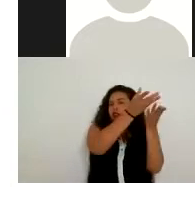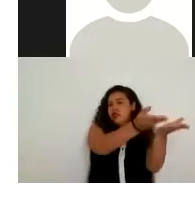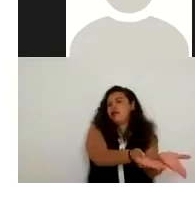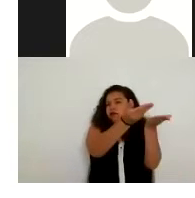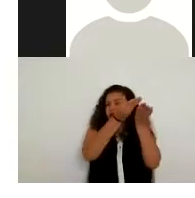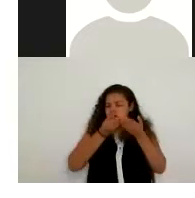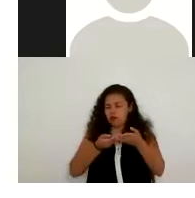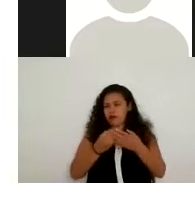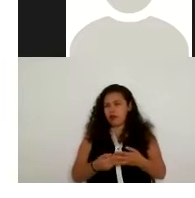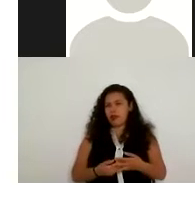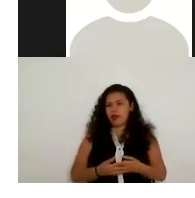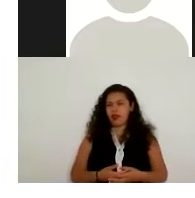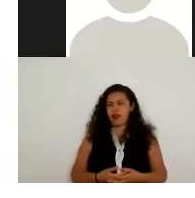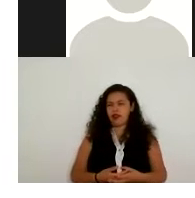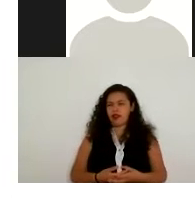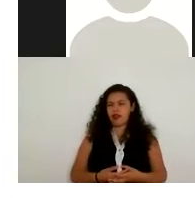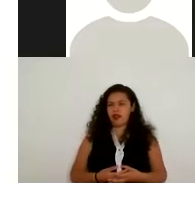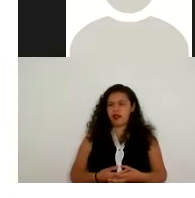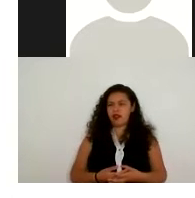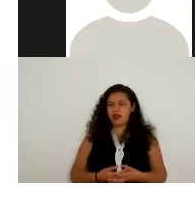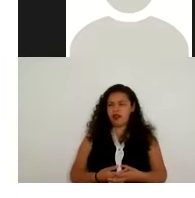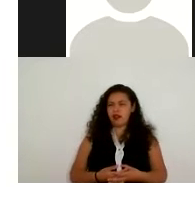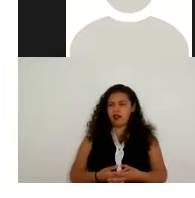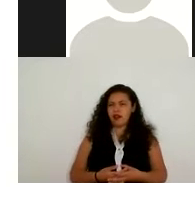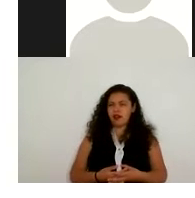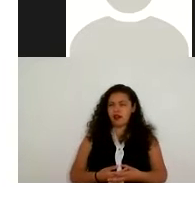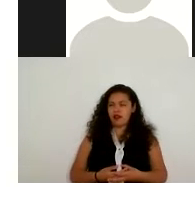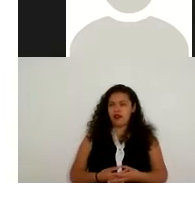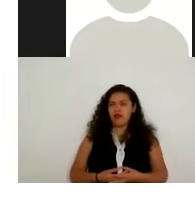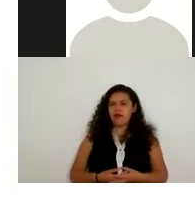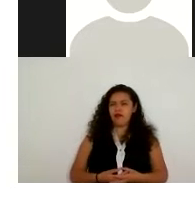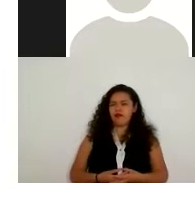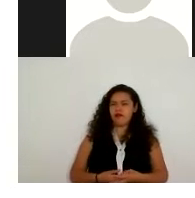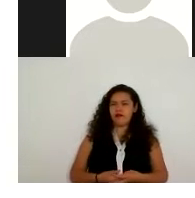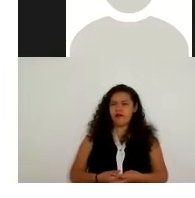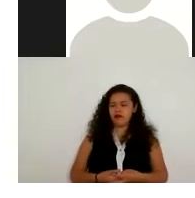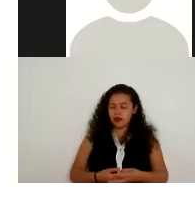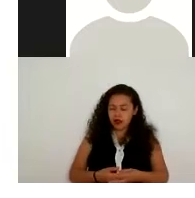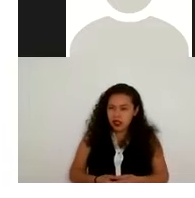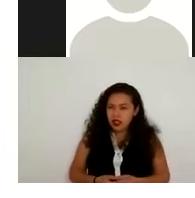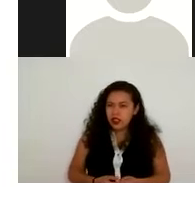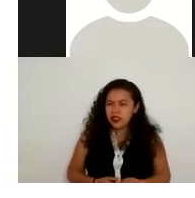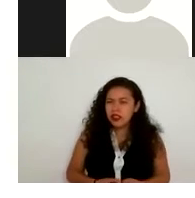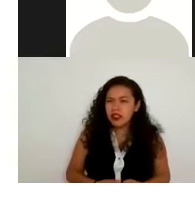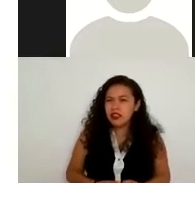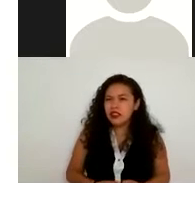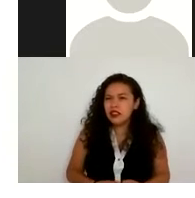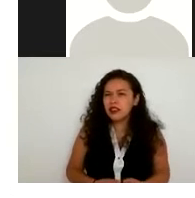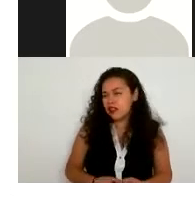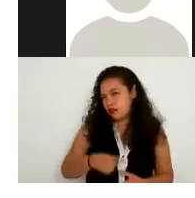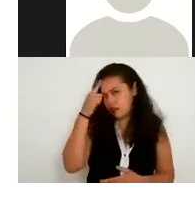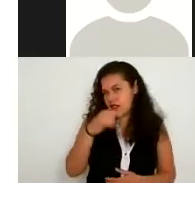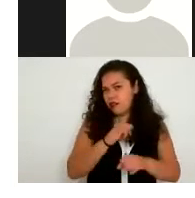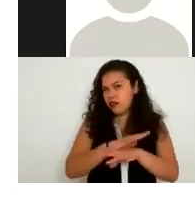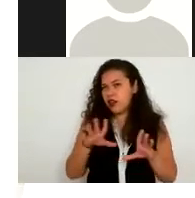titular entonces no sé si tengan alguna duda respecto al tema de proporcionalidad es muy importante que los datos personales